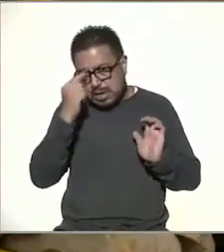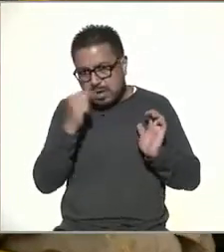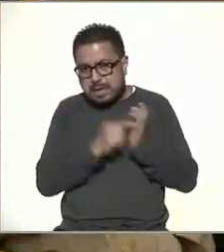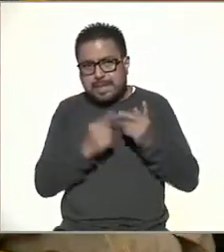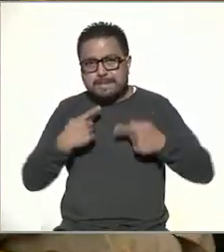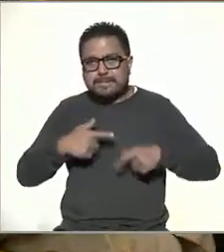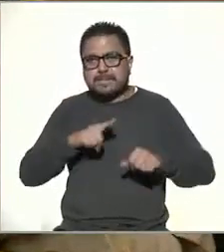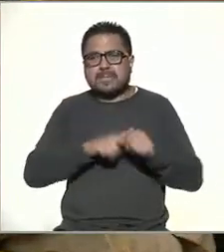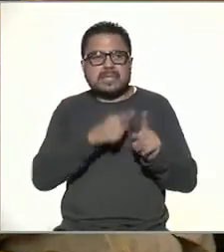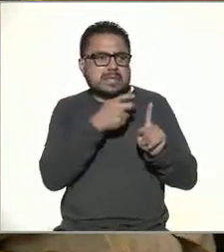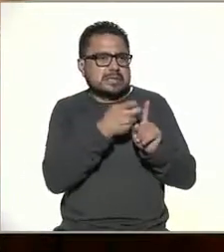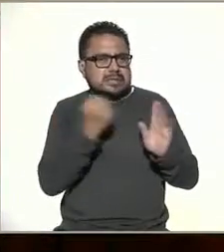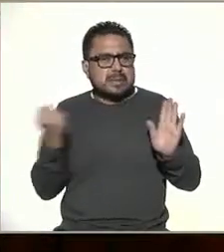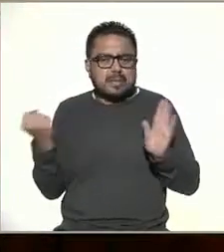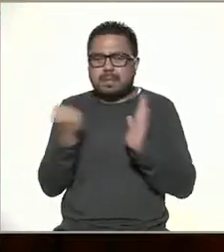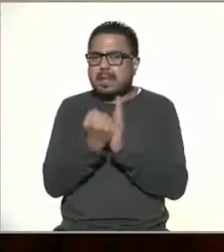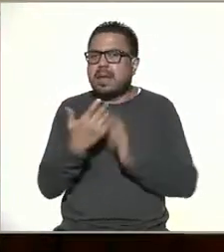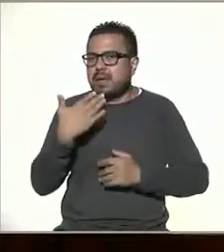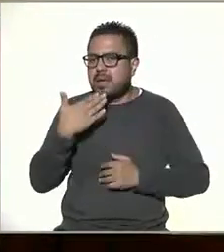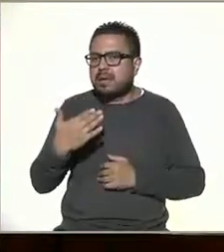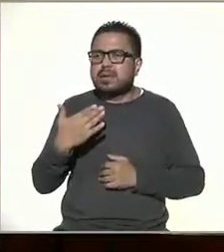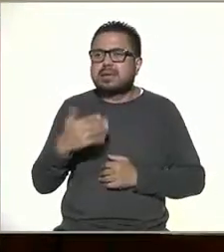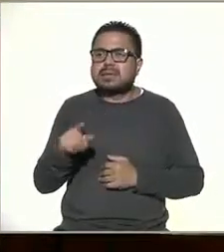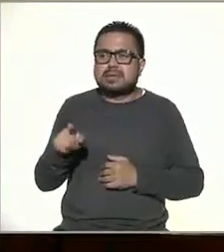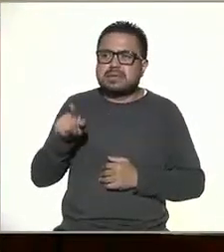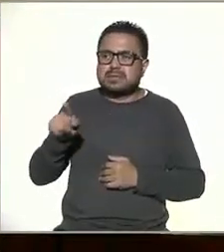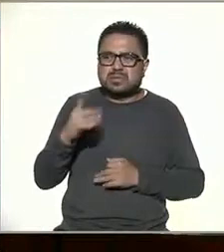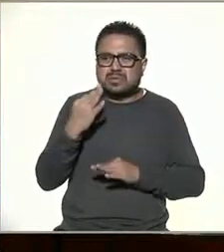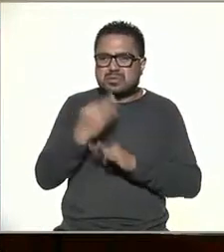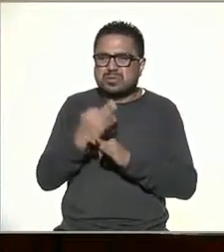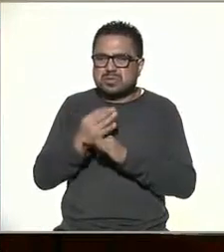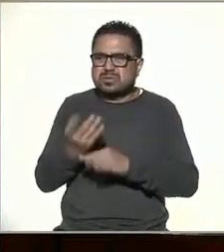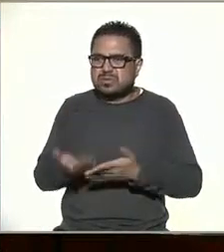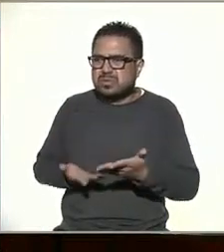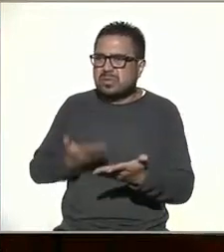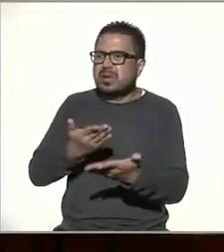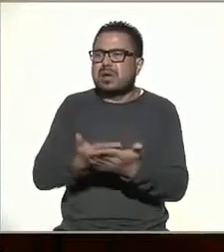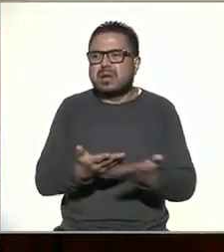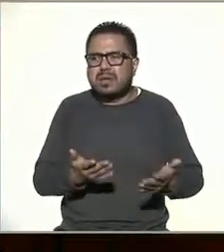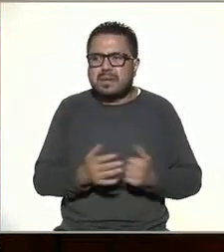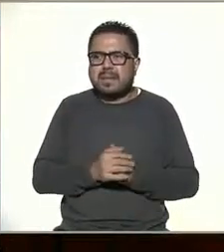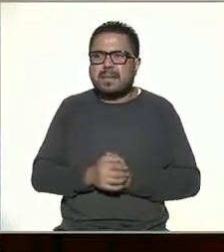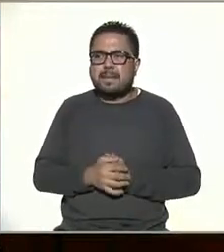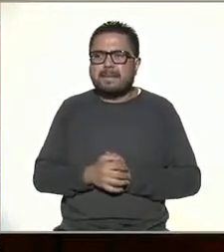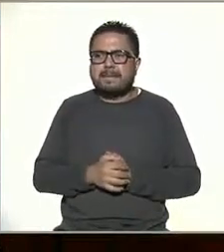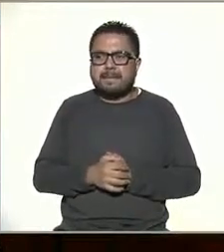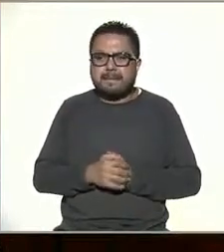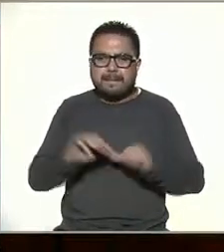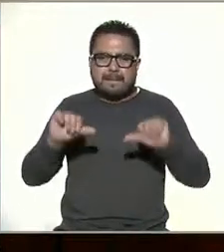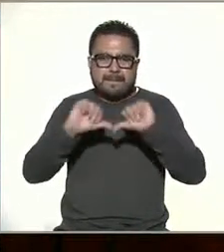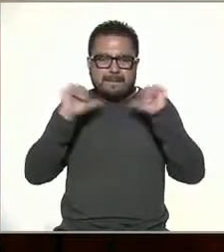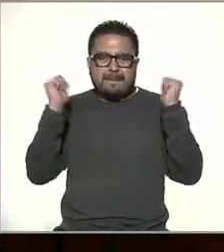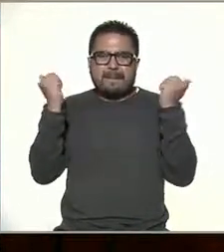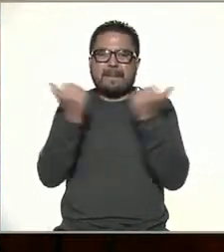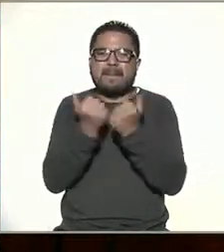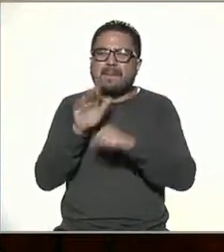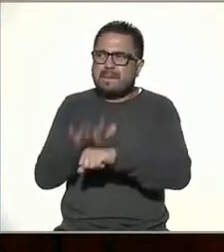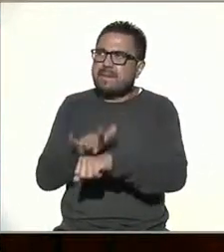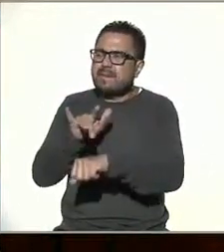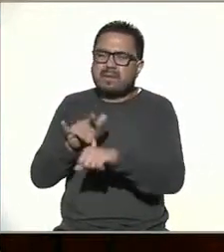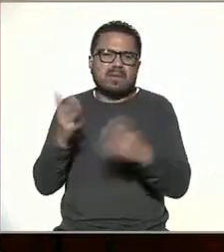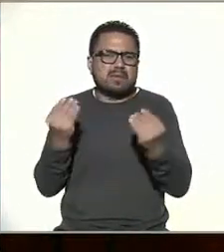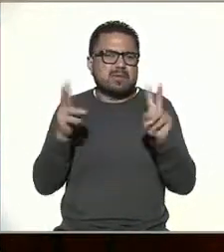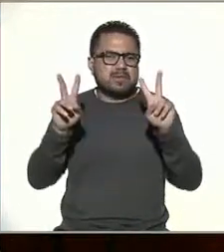personalmente que esta marca es buena? eso es lo que está sobre la mesa desde la asociación tocamos muchos temas